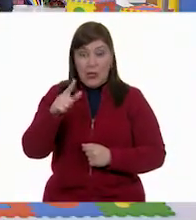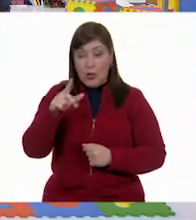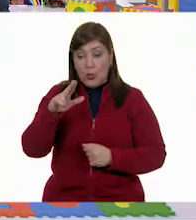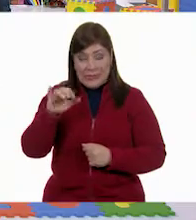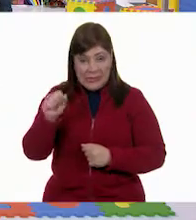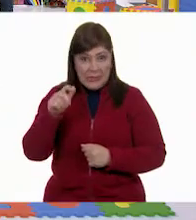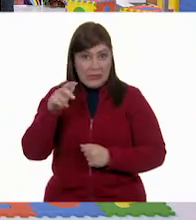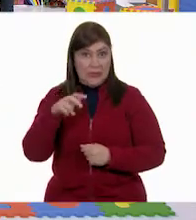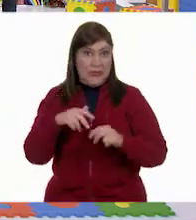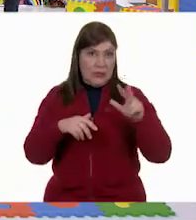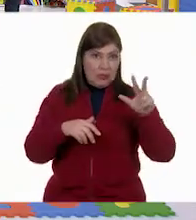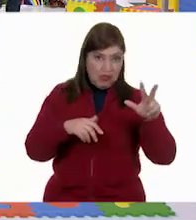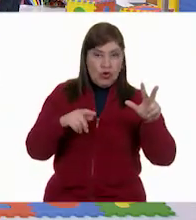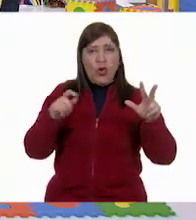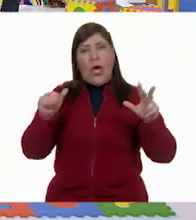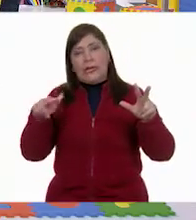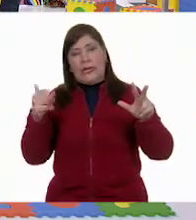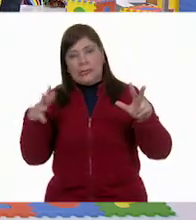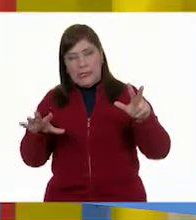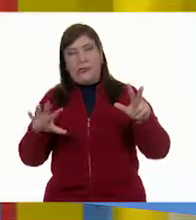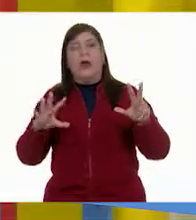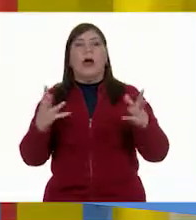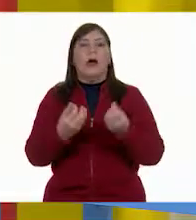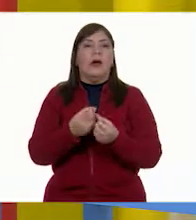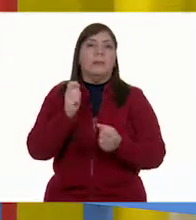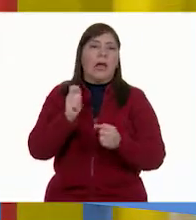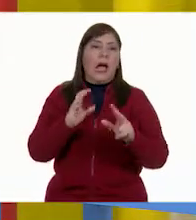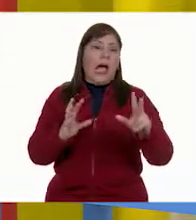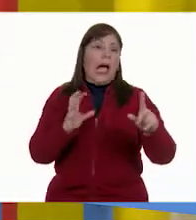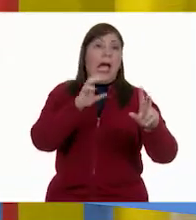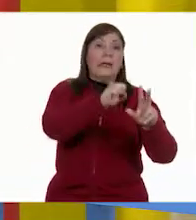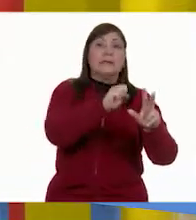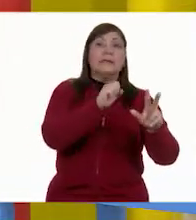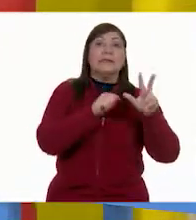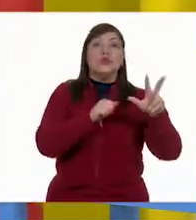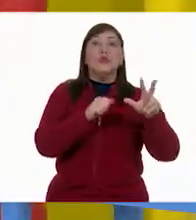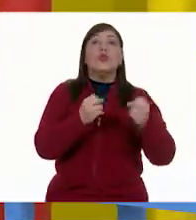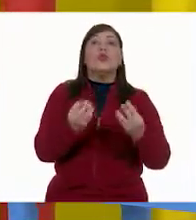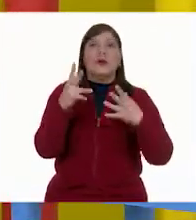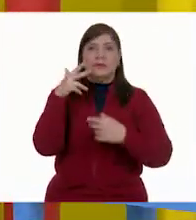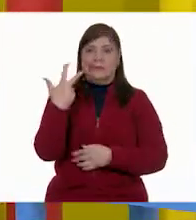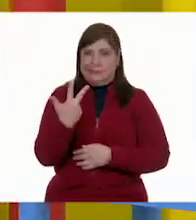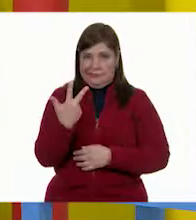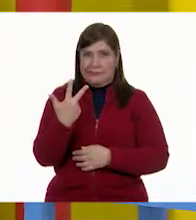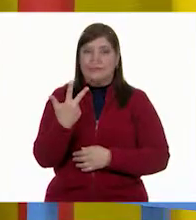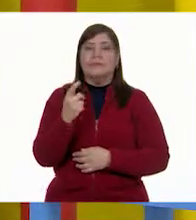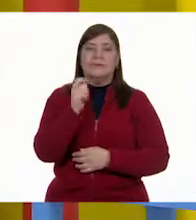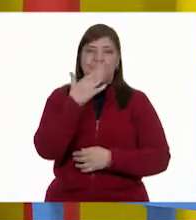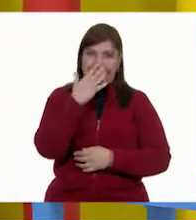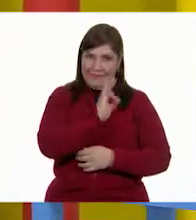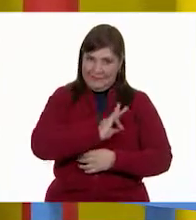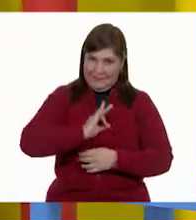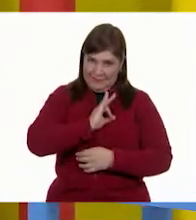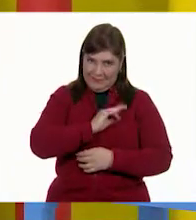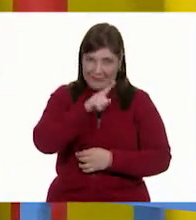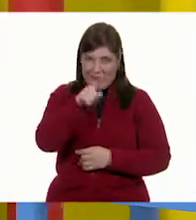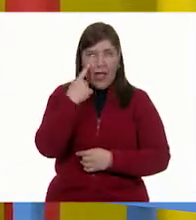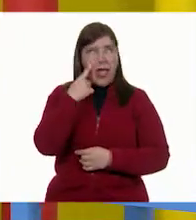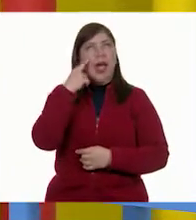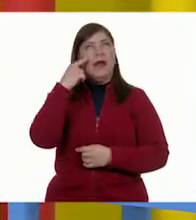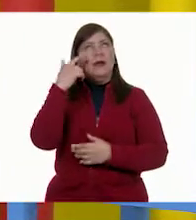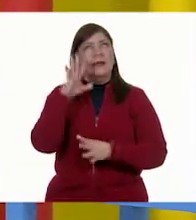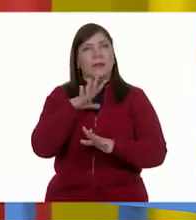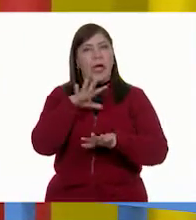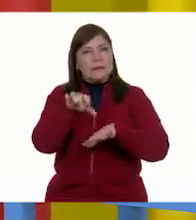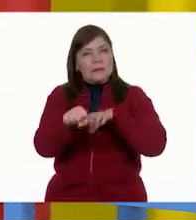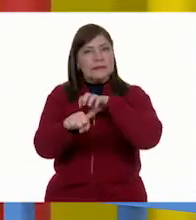Exacto. 8 libros. libros. Muy bien. Felicidades. Están poniendo mucha atención y estamos rescatando información de